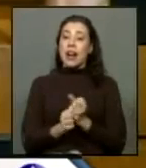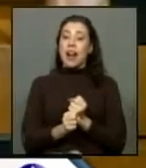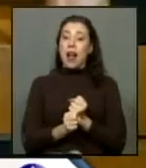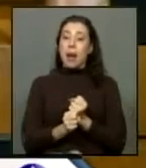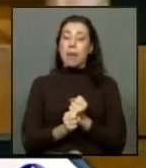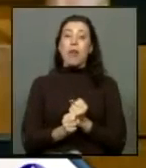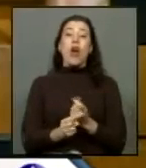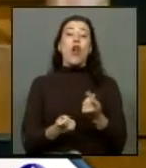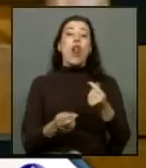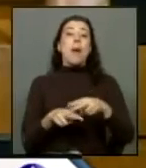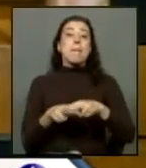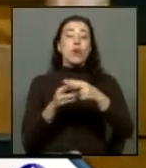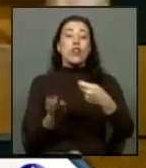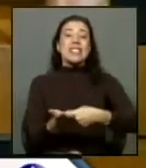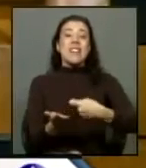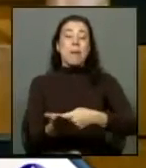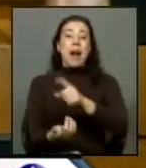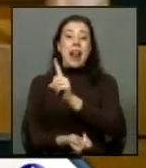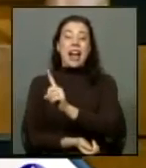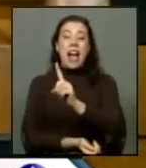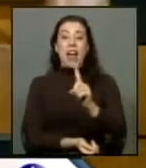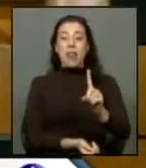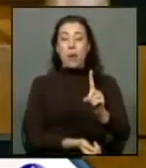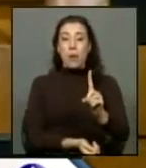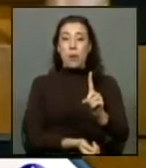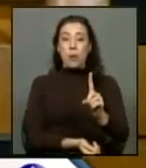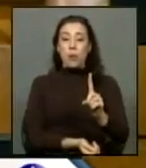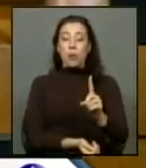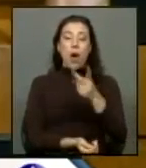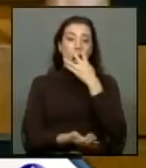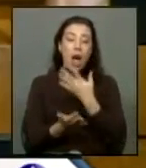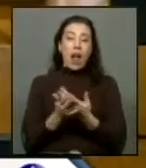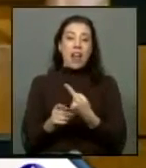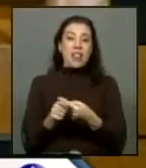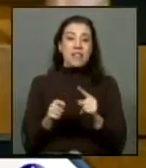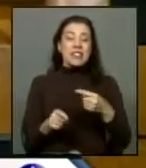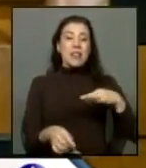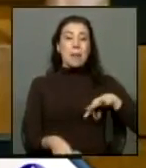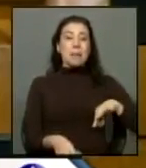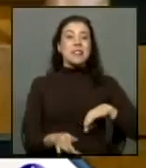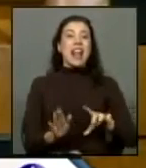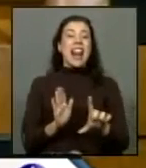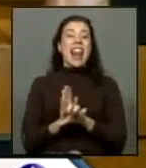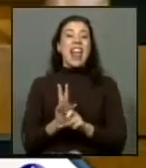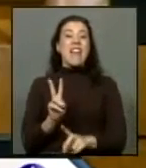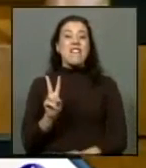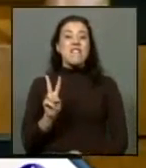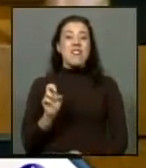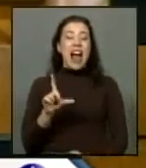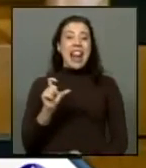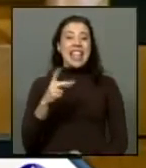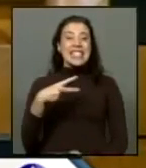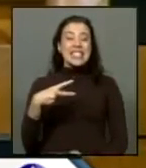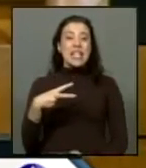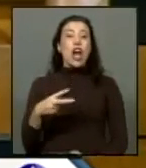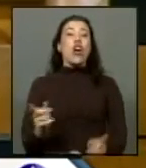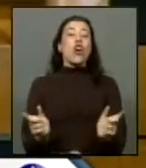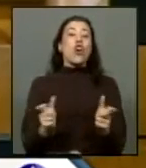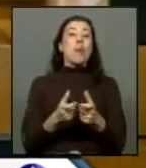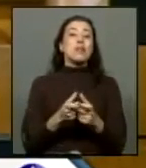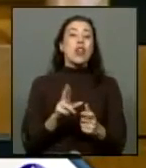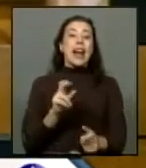pagar a cada una de las víctimas se ha tenido en cuenta la diferencia de las pensiones de la ley vale con la ley con la comisión reti